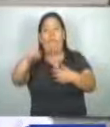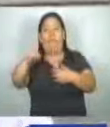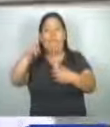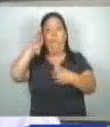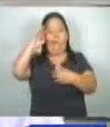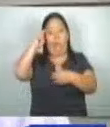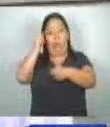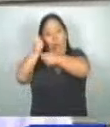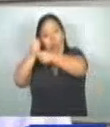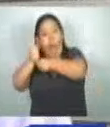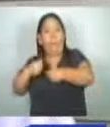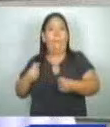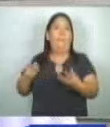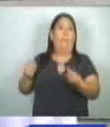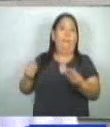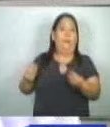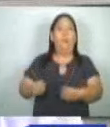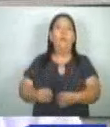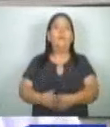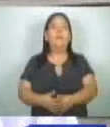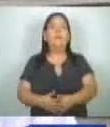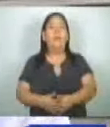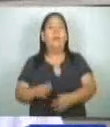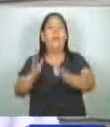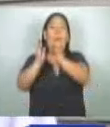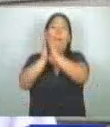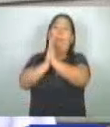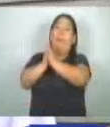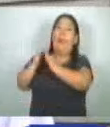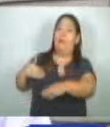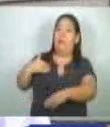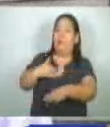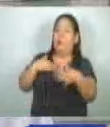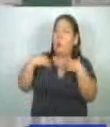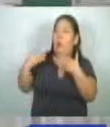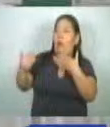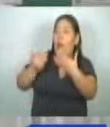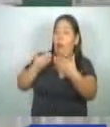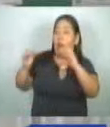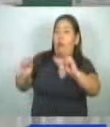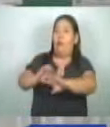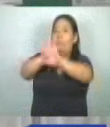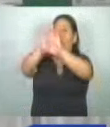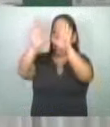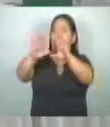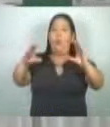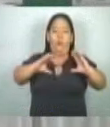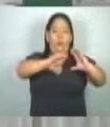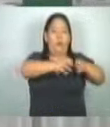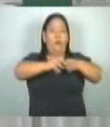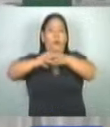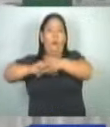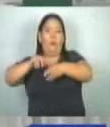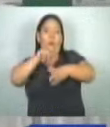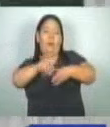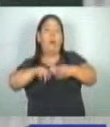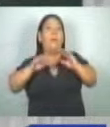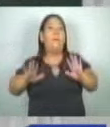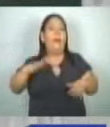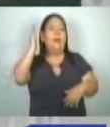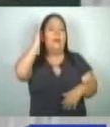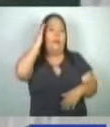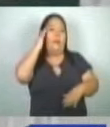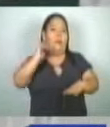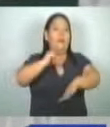un régimen de terror. El gremio solicita al Ministerio de Salud un diálogo abierto y transparente con todos los sectores del rubro para crear